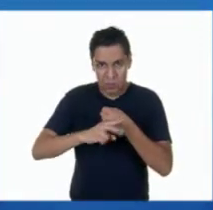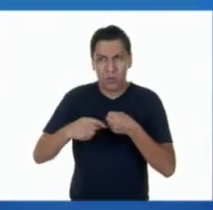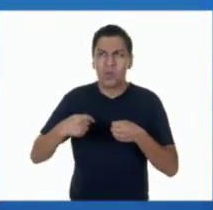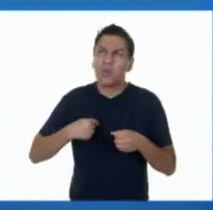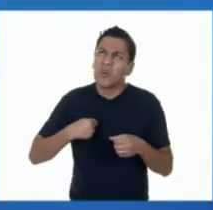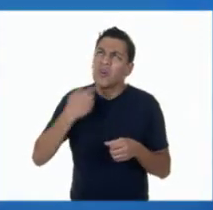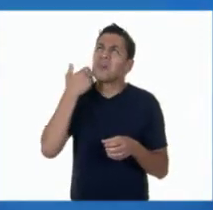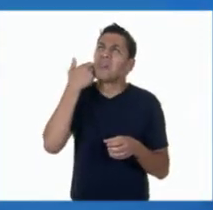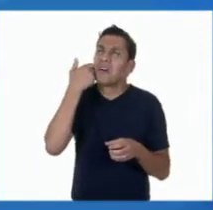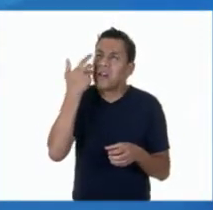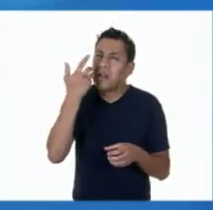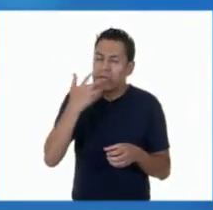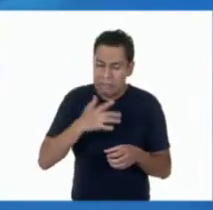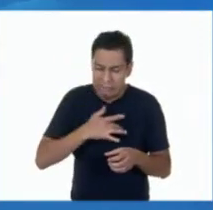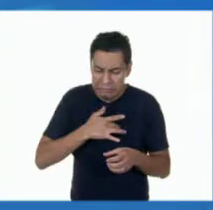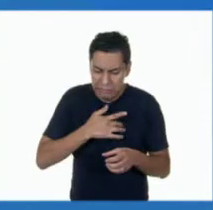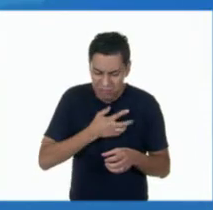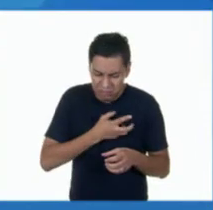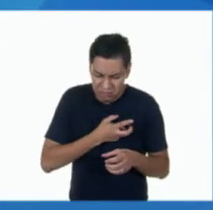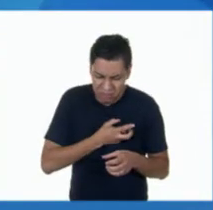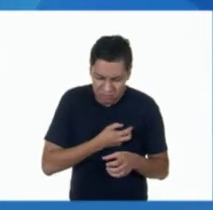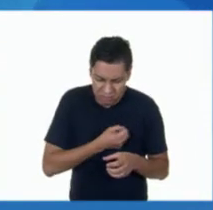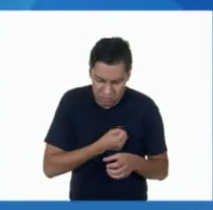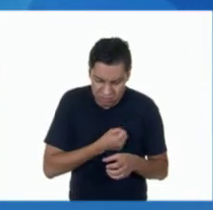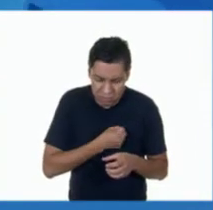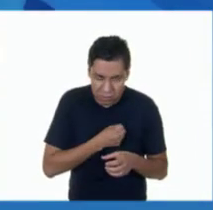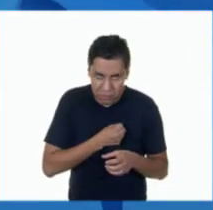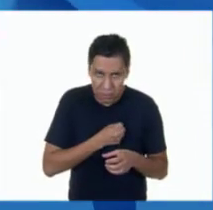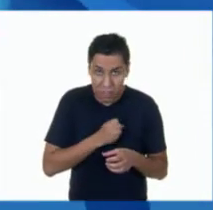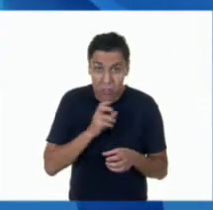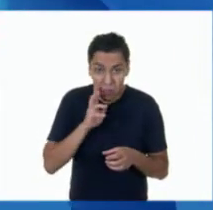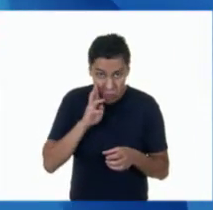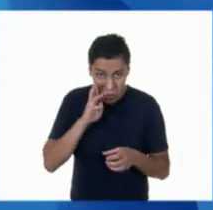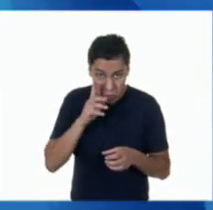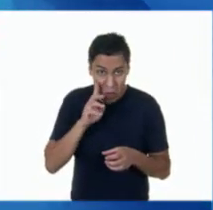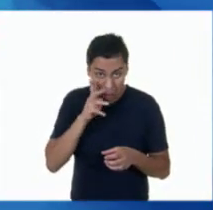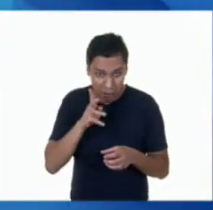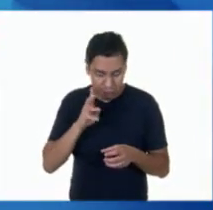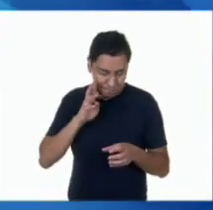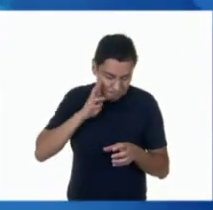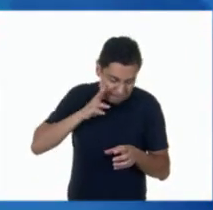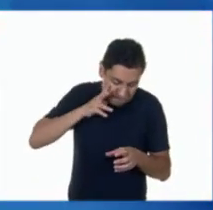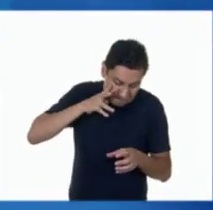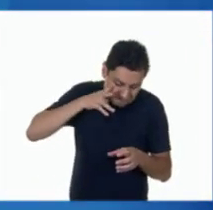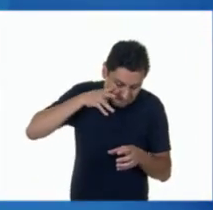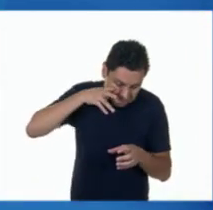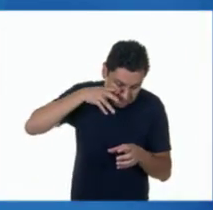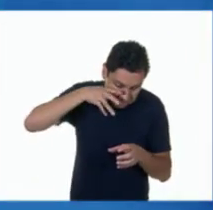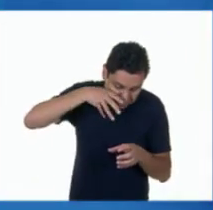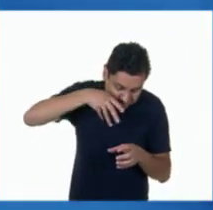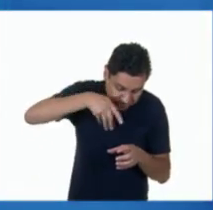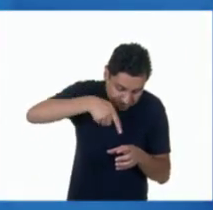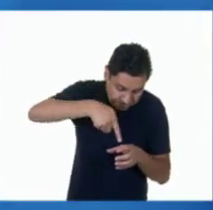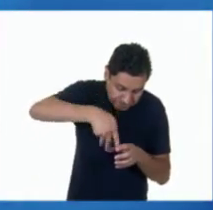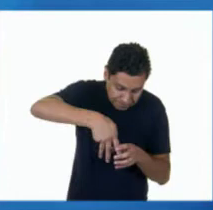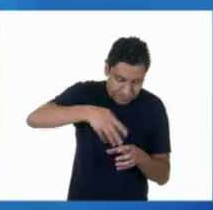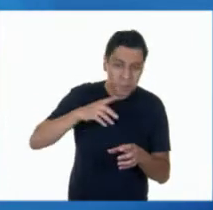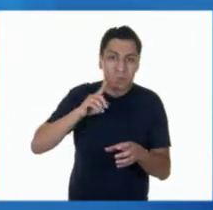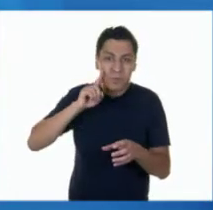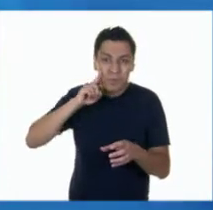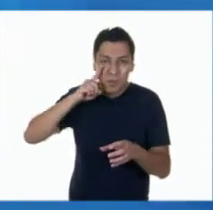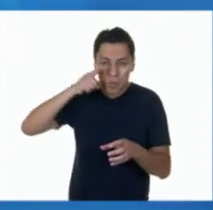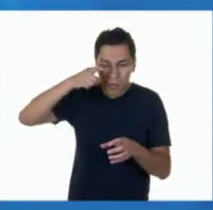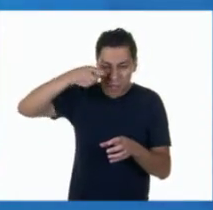llorar porque su corazón se ponía triste, lo que hacía era meter en el vasito sus